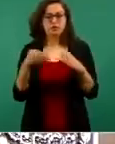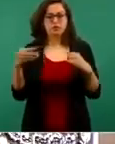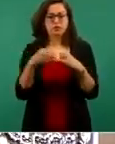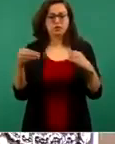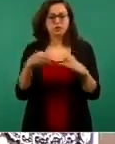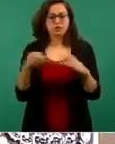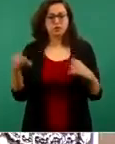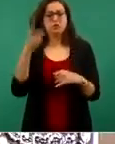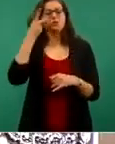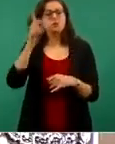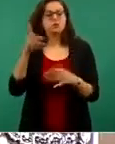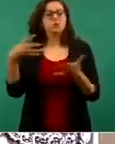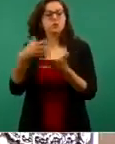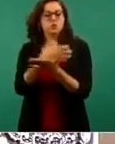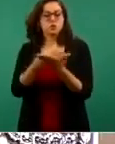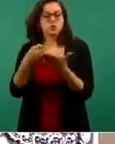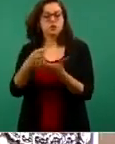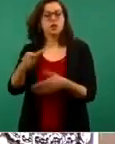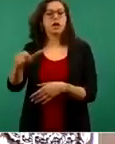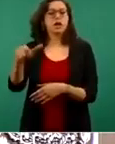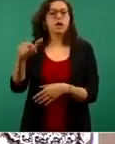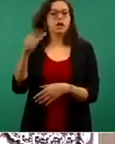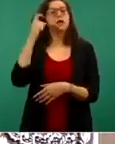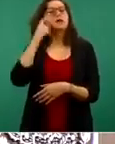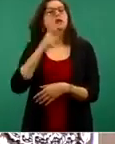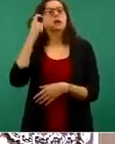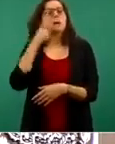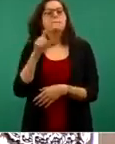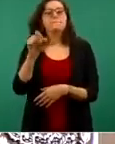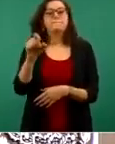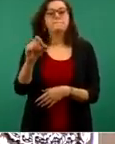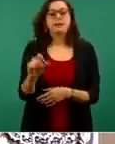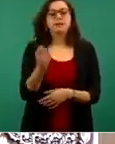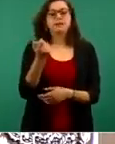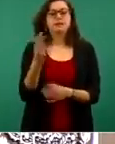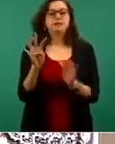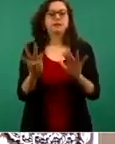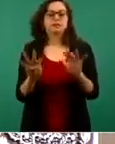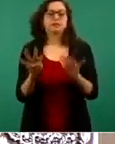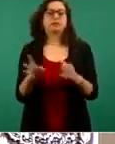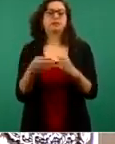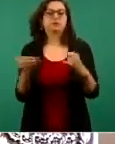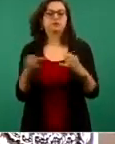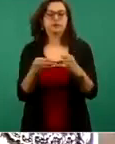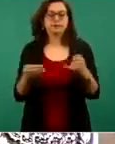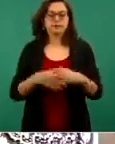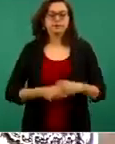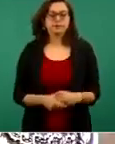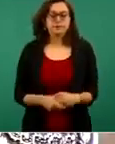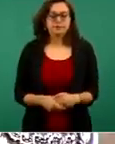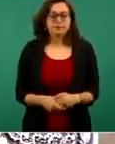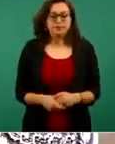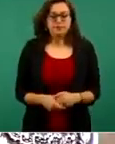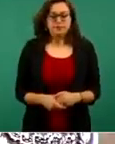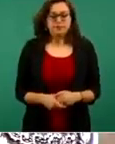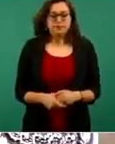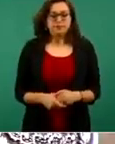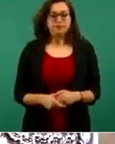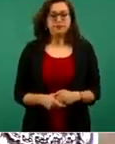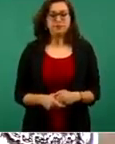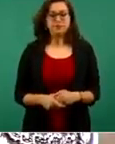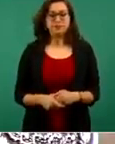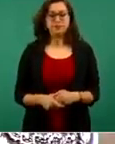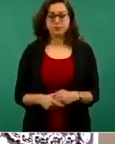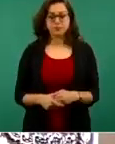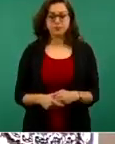Montes de Oca, en Guerrero, lo tiene a 20 pesos con 19 centavos. Las tres marcas con